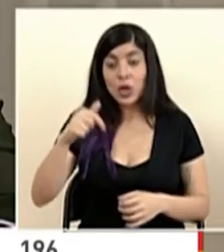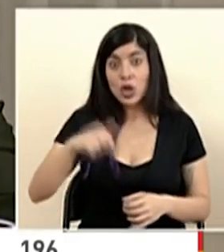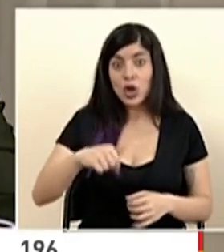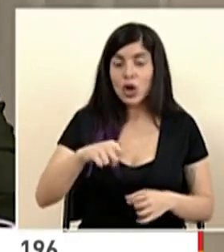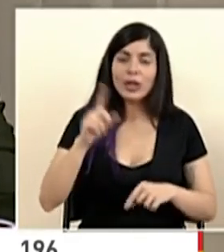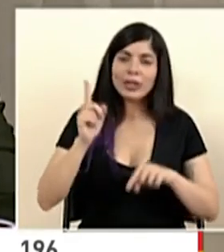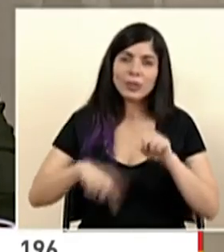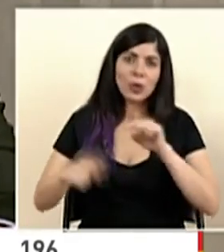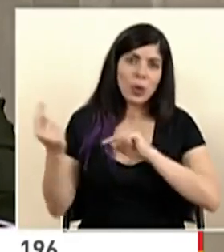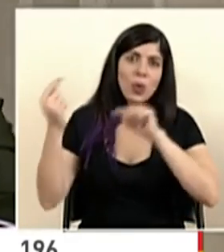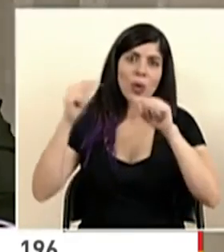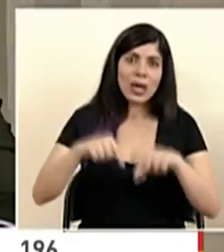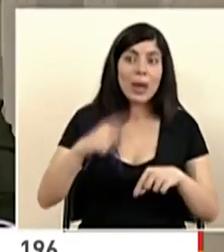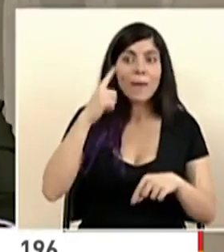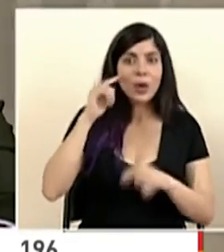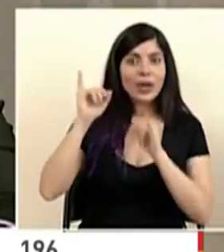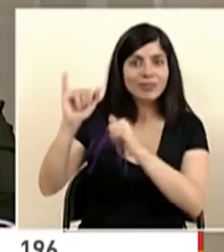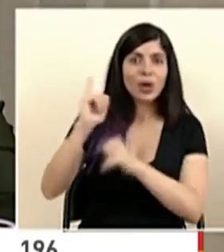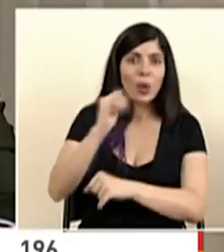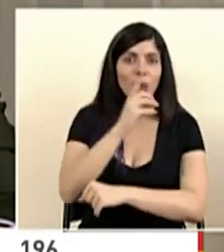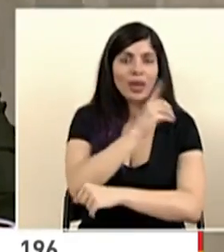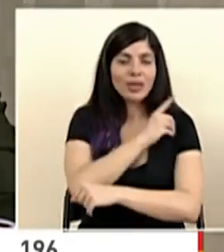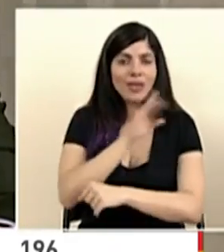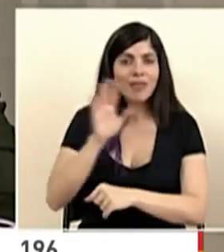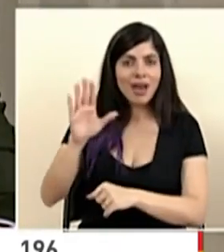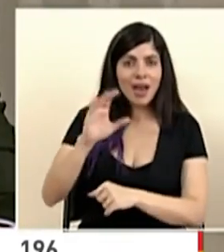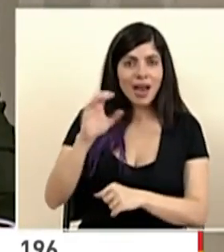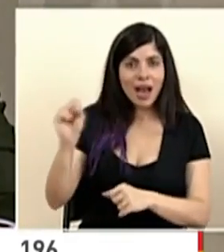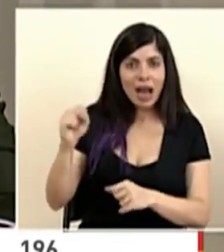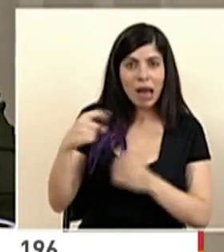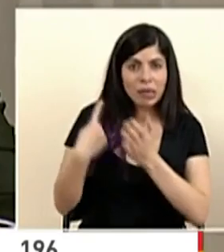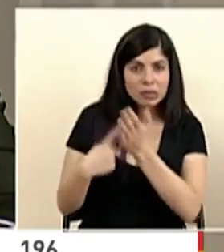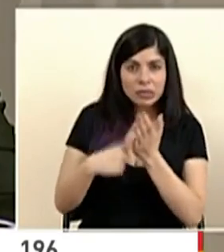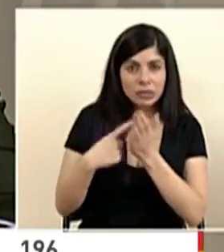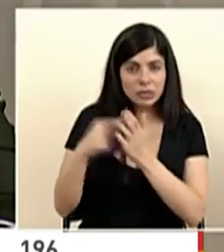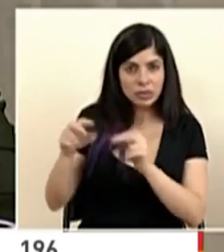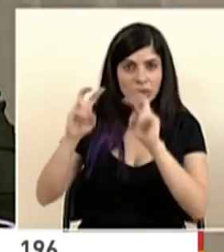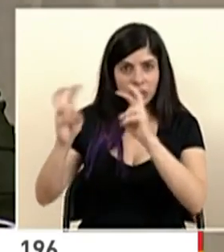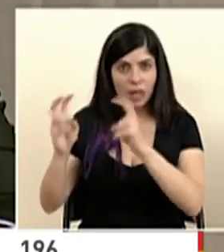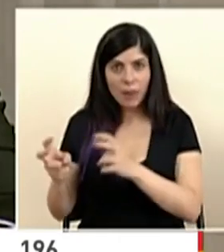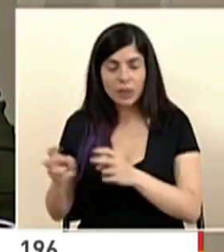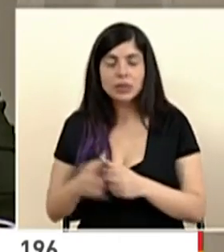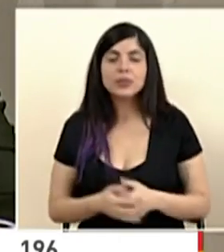de hoy se excusa casualmente por estar en la Junta Directiva de la Caja viendo estos temas.